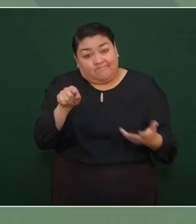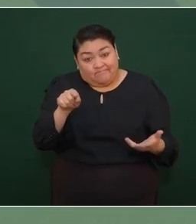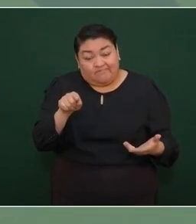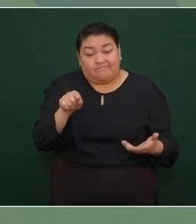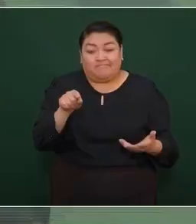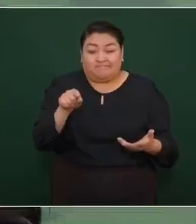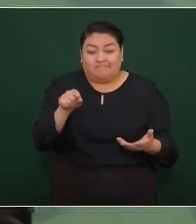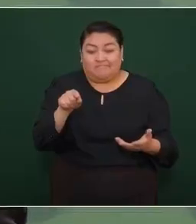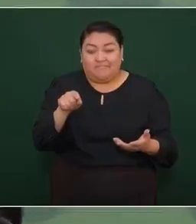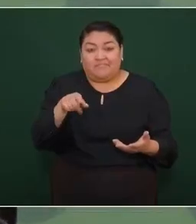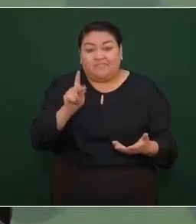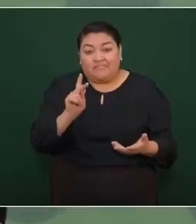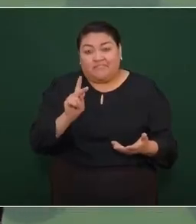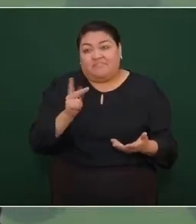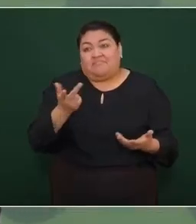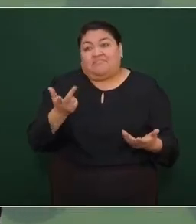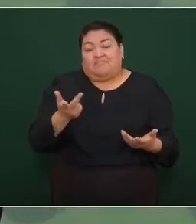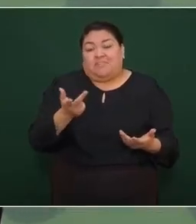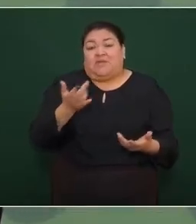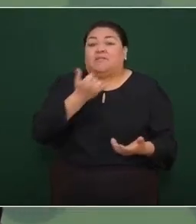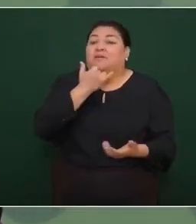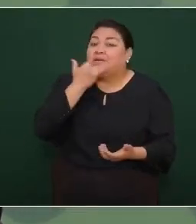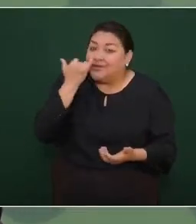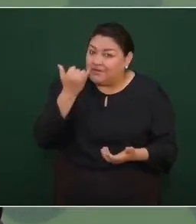no hay crimen perfecto